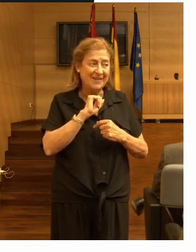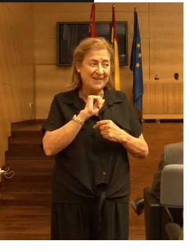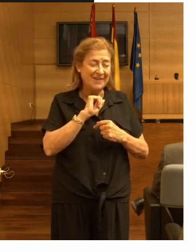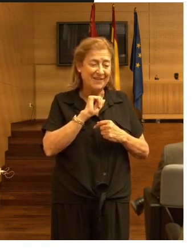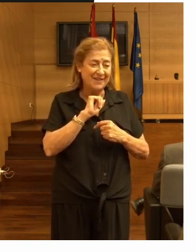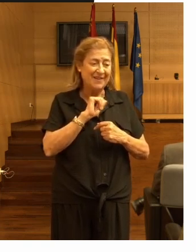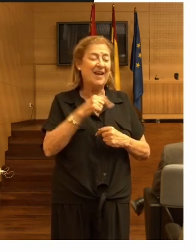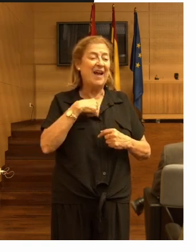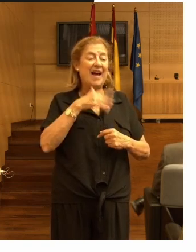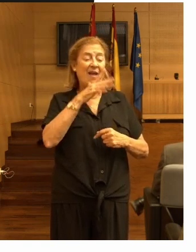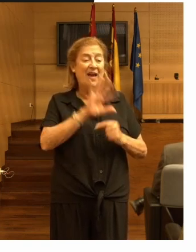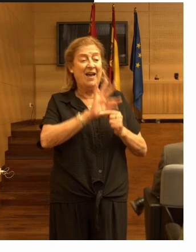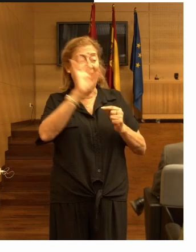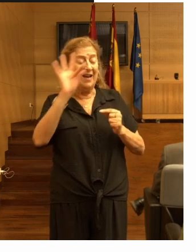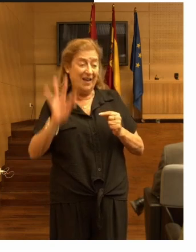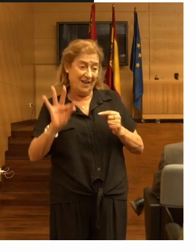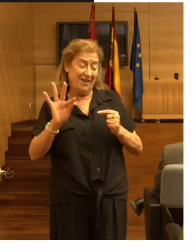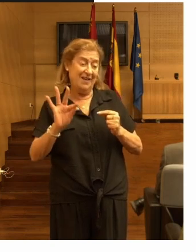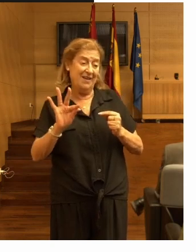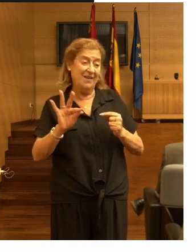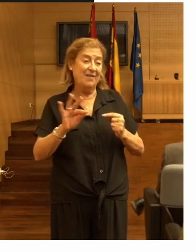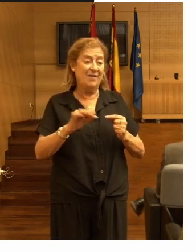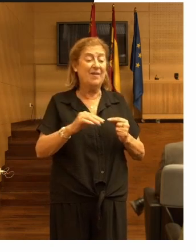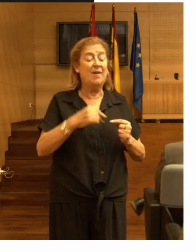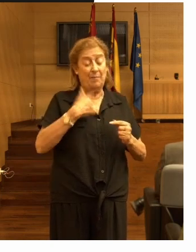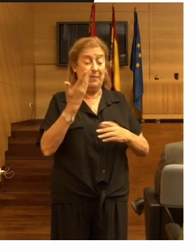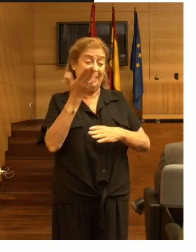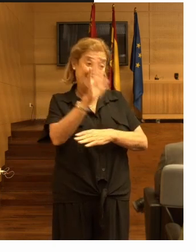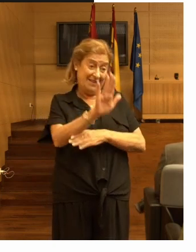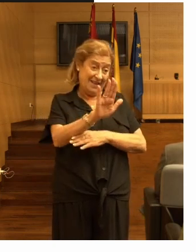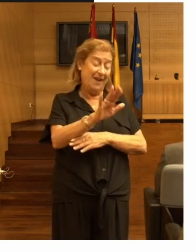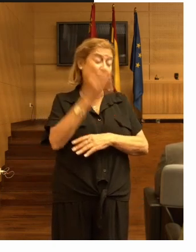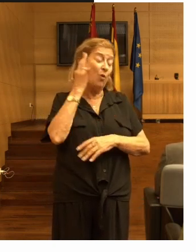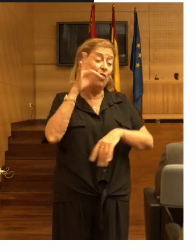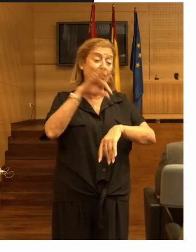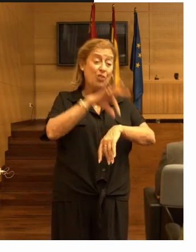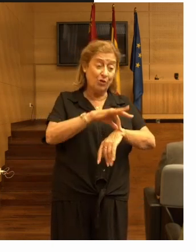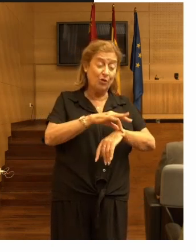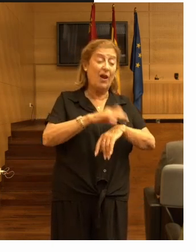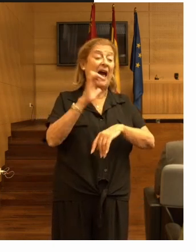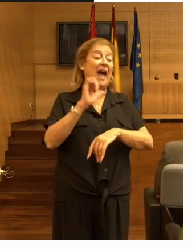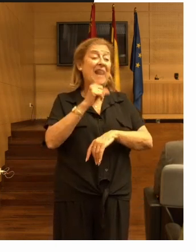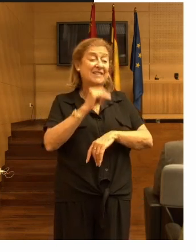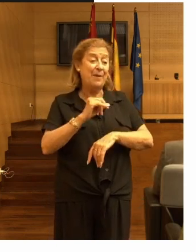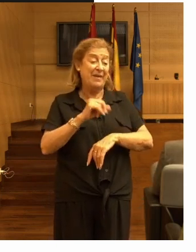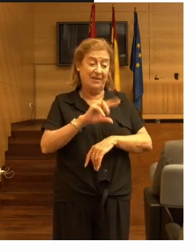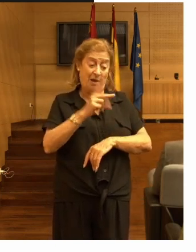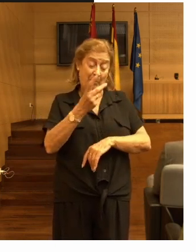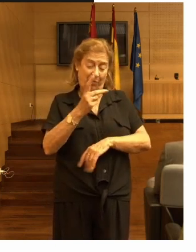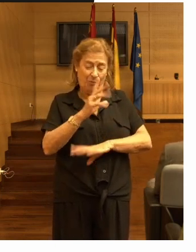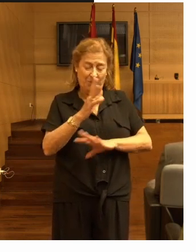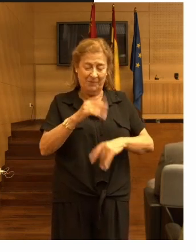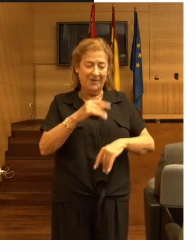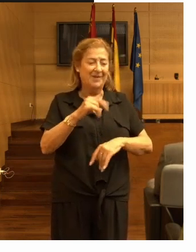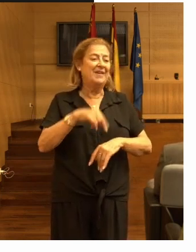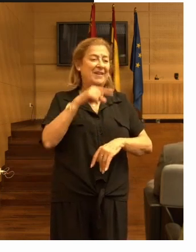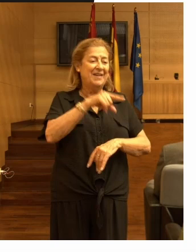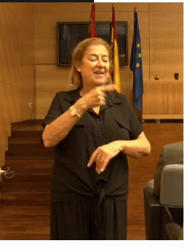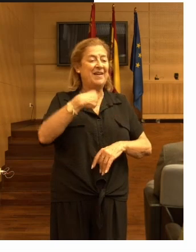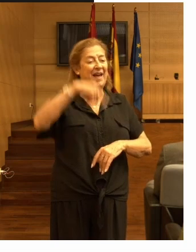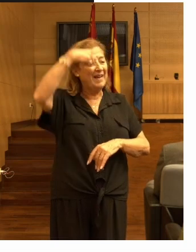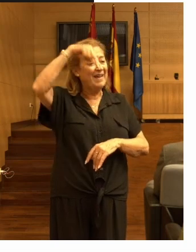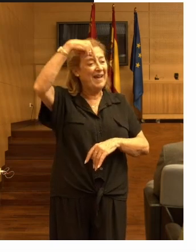voy a pasar a la audiencia a presentaros a la doctora Elizabeth Capesuti Elizabeth es